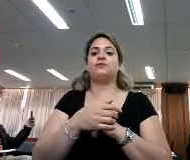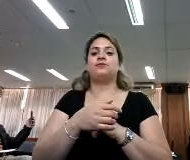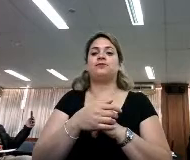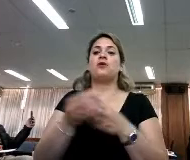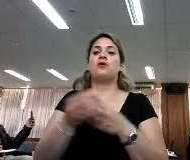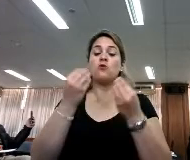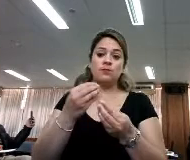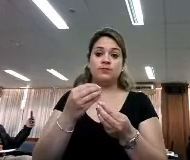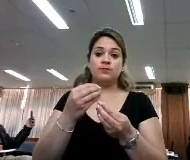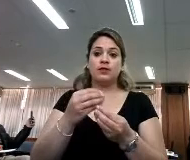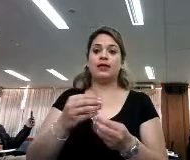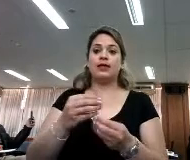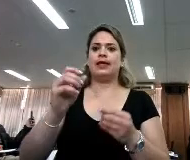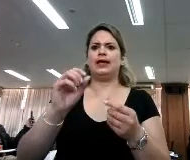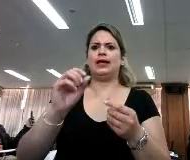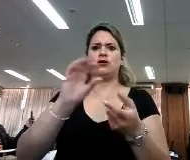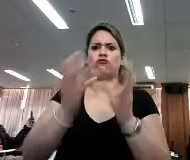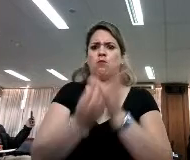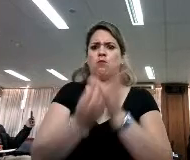múltiples creaciones más.